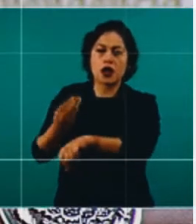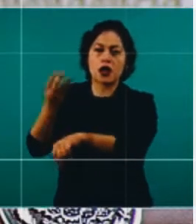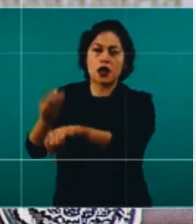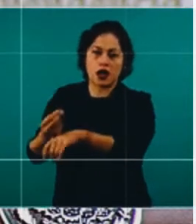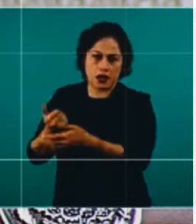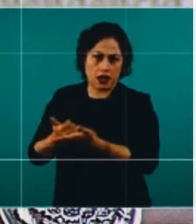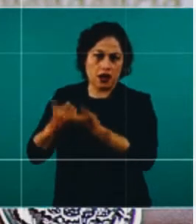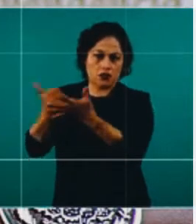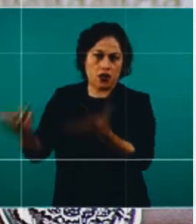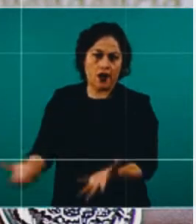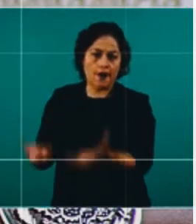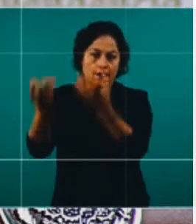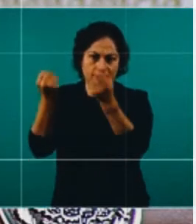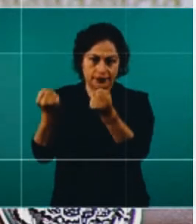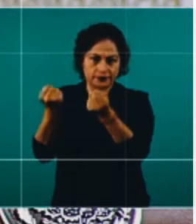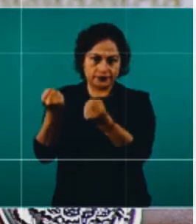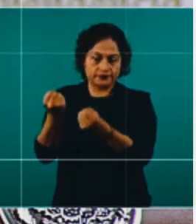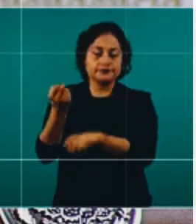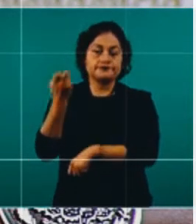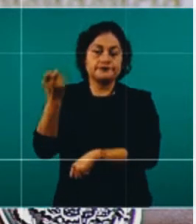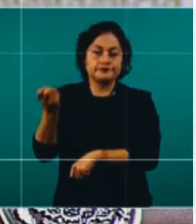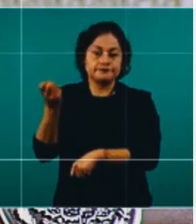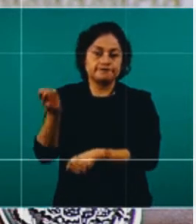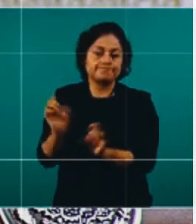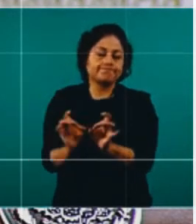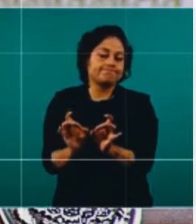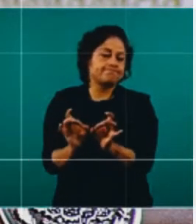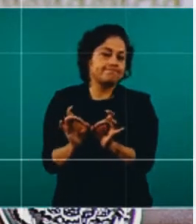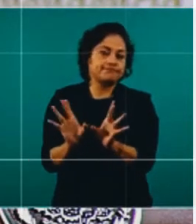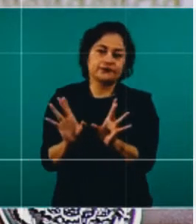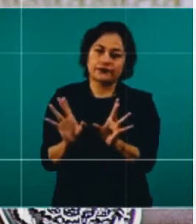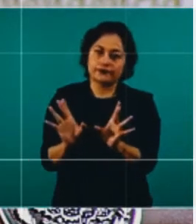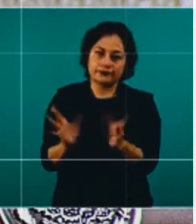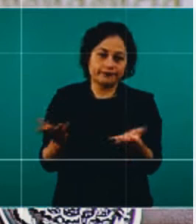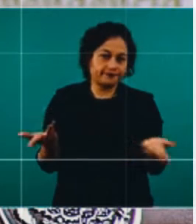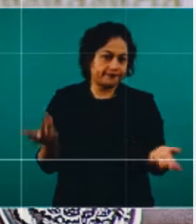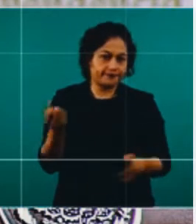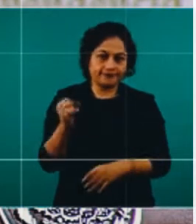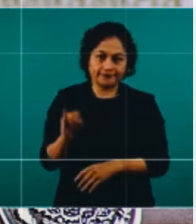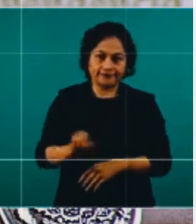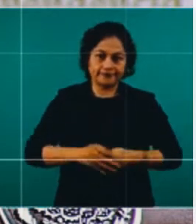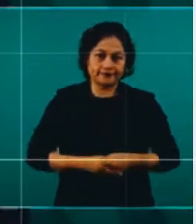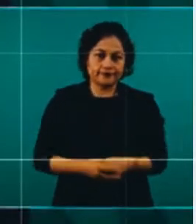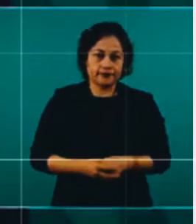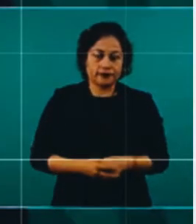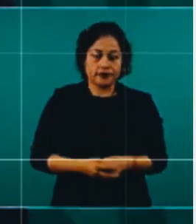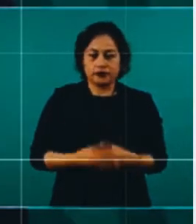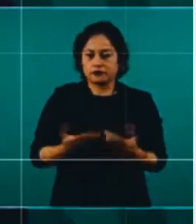accidente lo que sucedió. Descartamos que